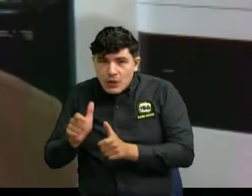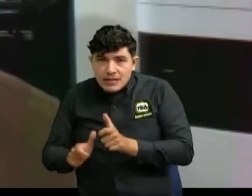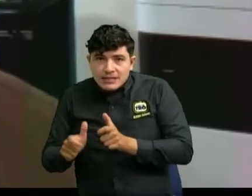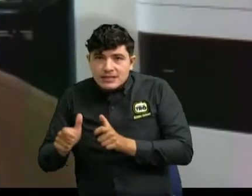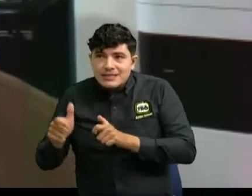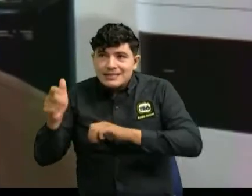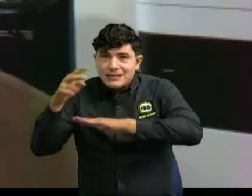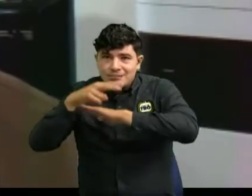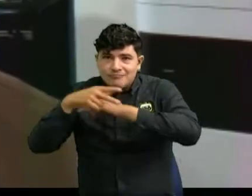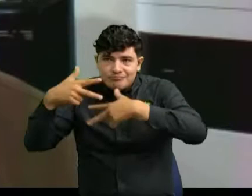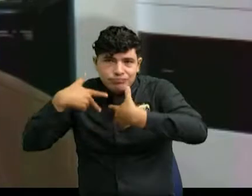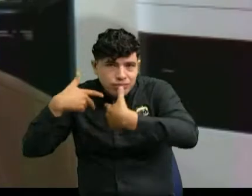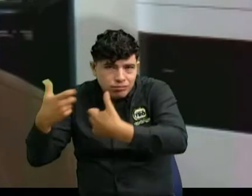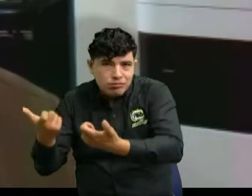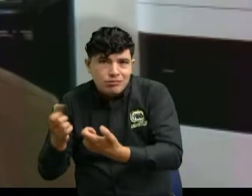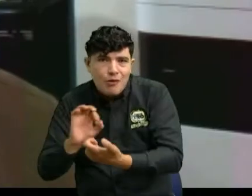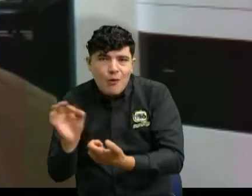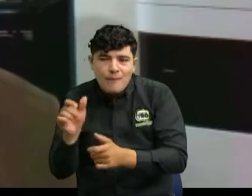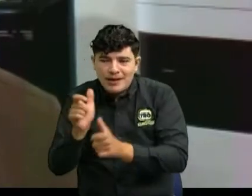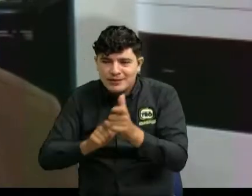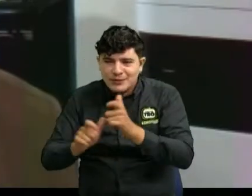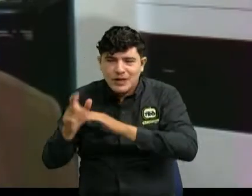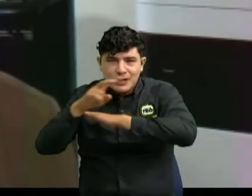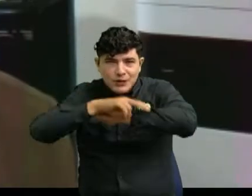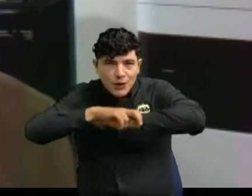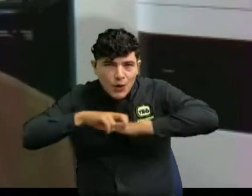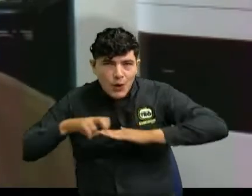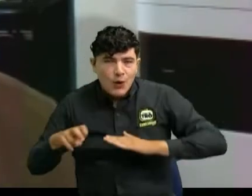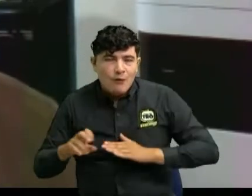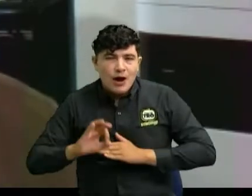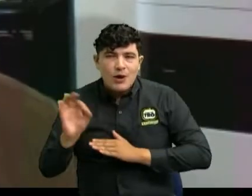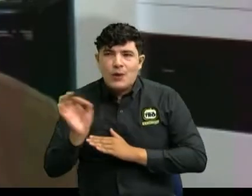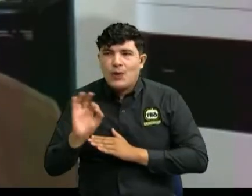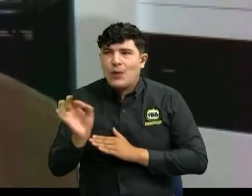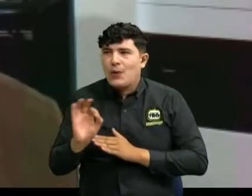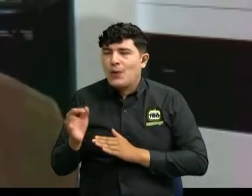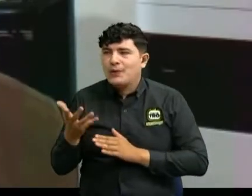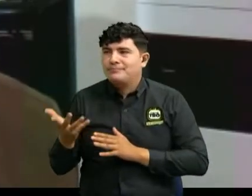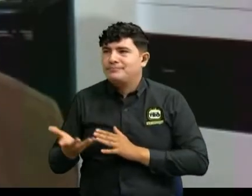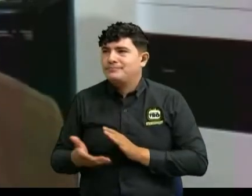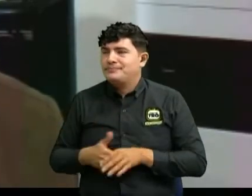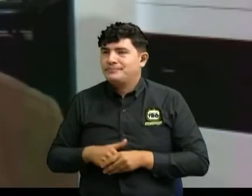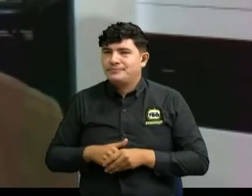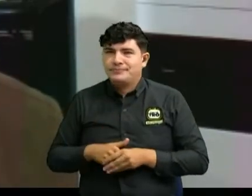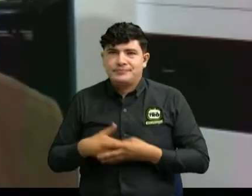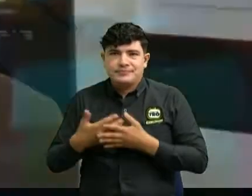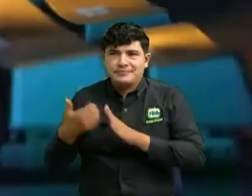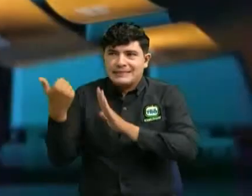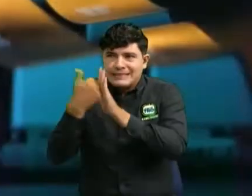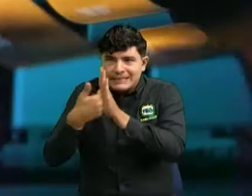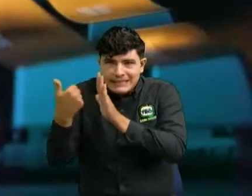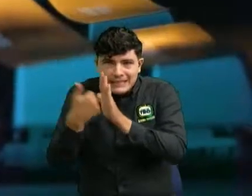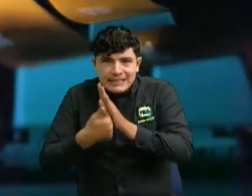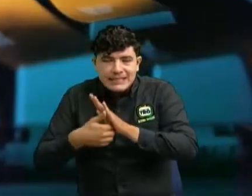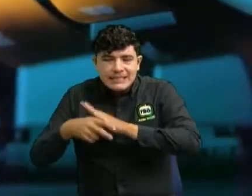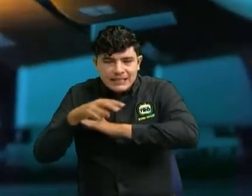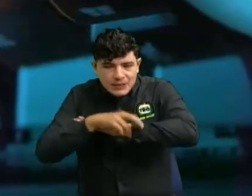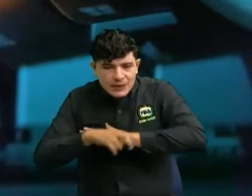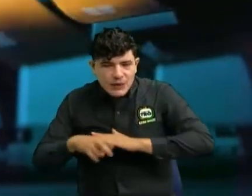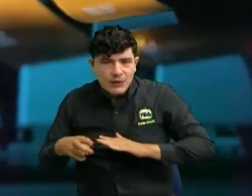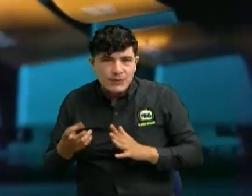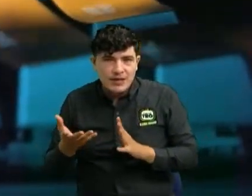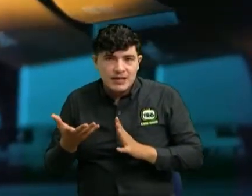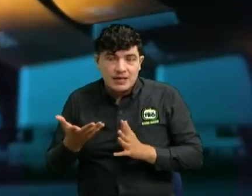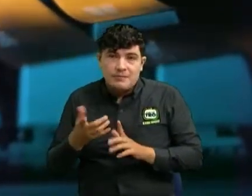menos donde no se concretan esos delitos, hay el intento y que no son conocidos las